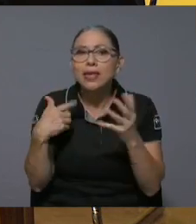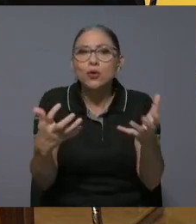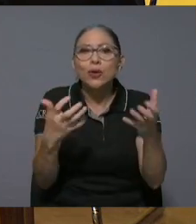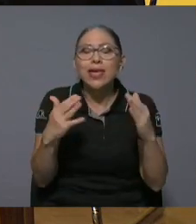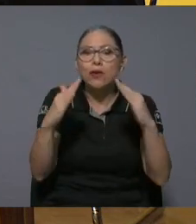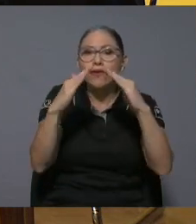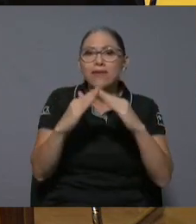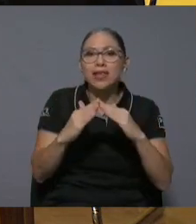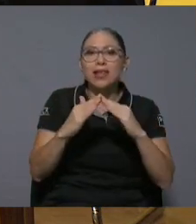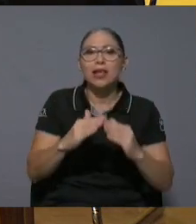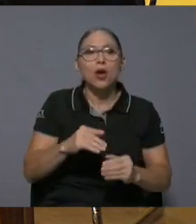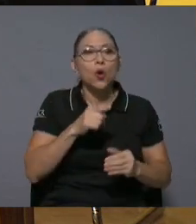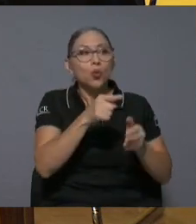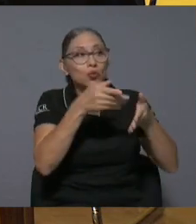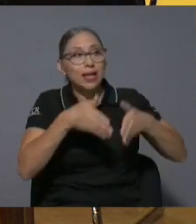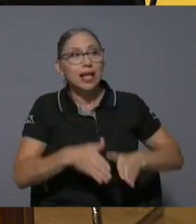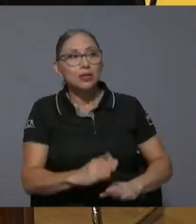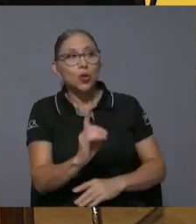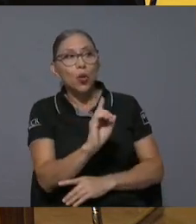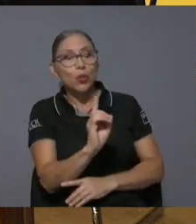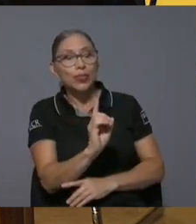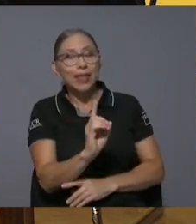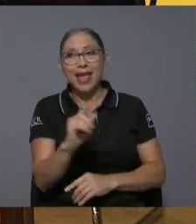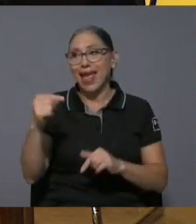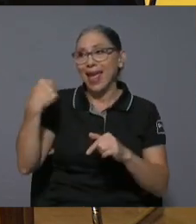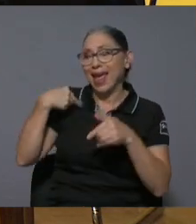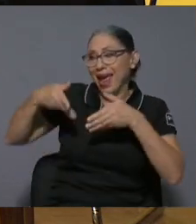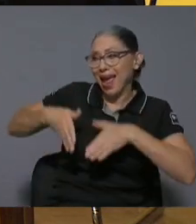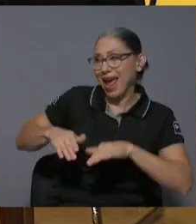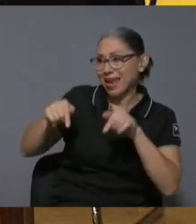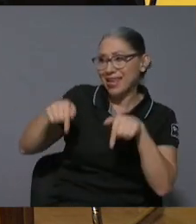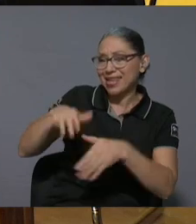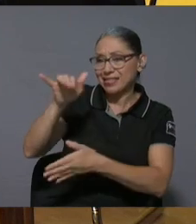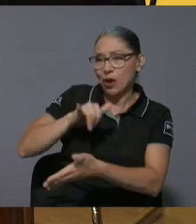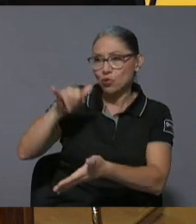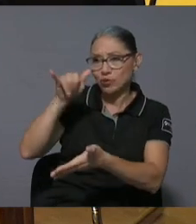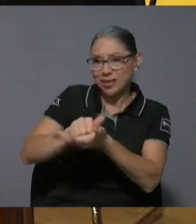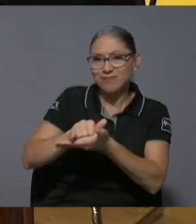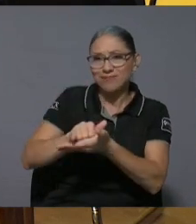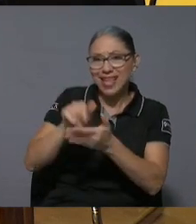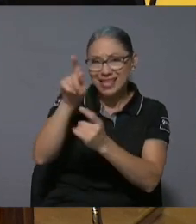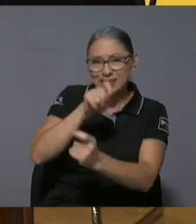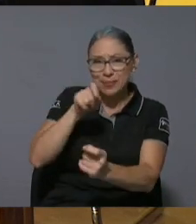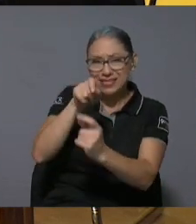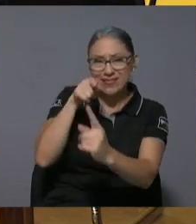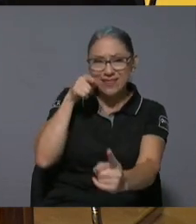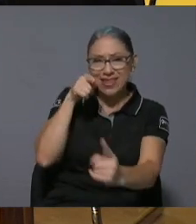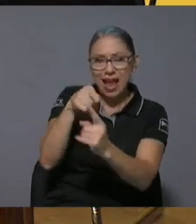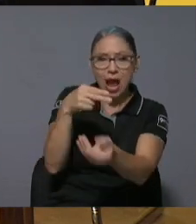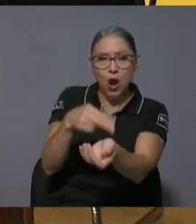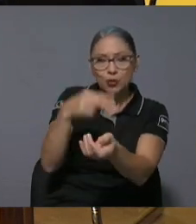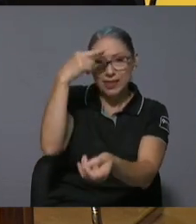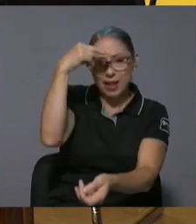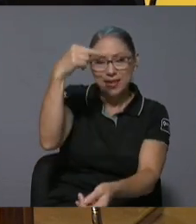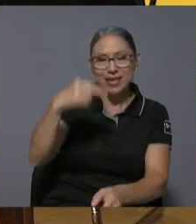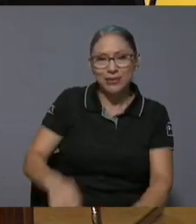¿dónde nació usted ya que? aquí en San José específicamente en el Hospital México